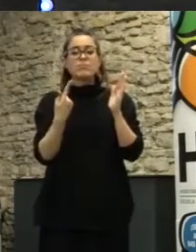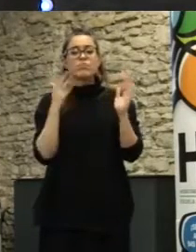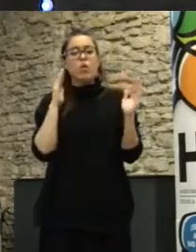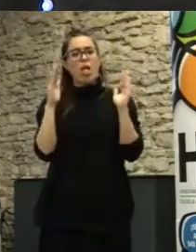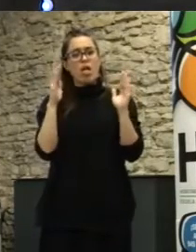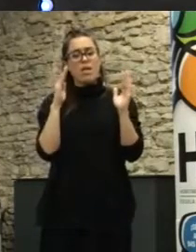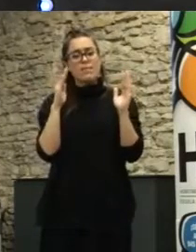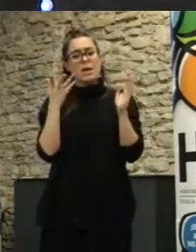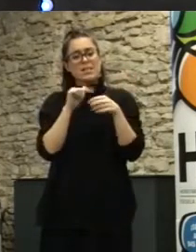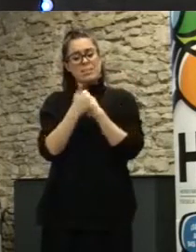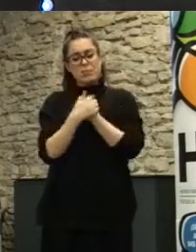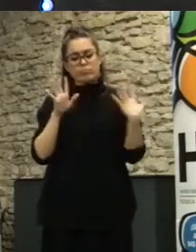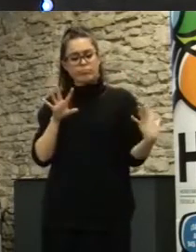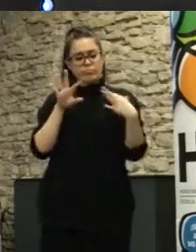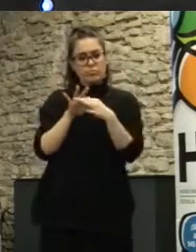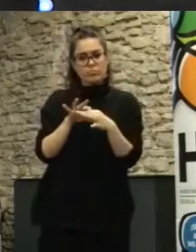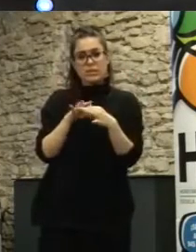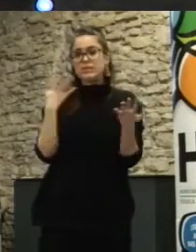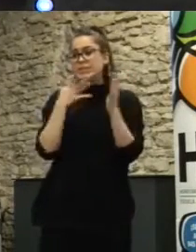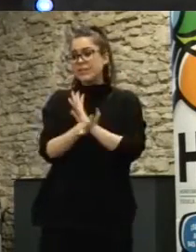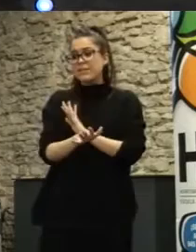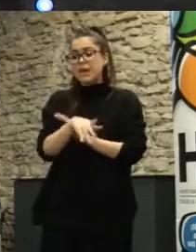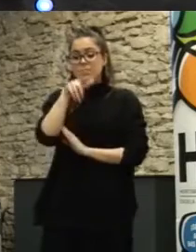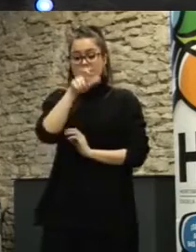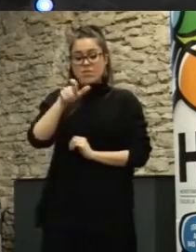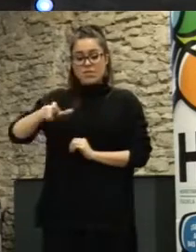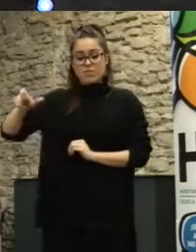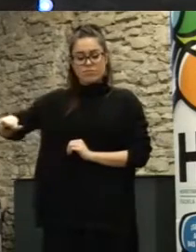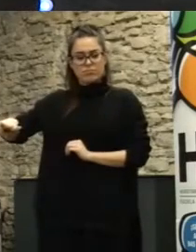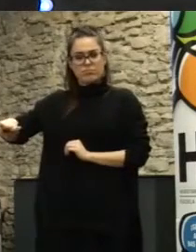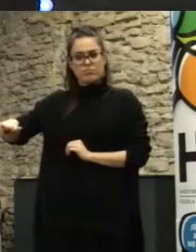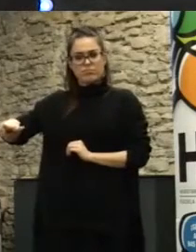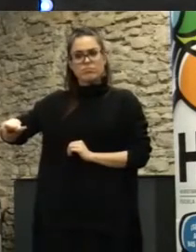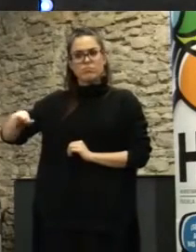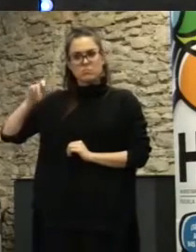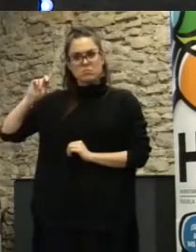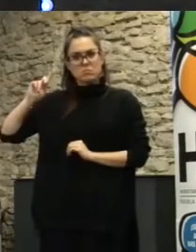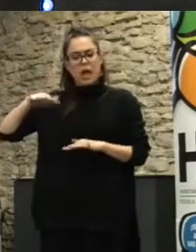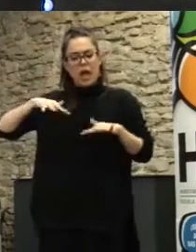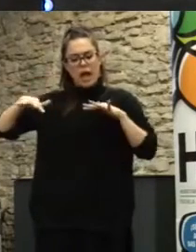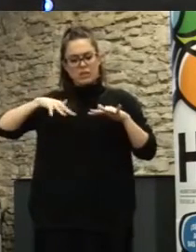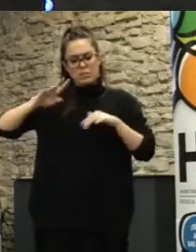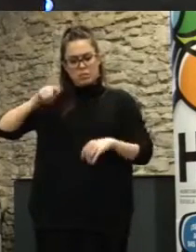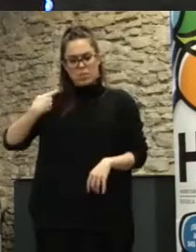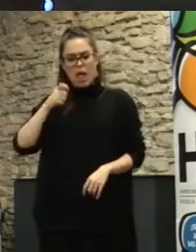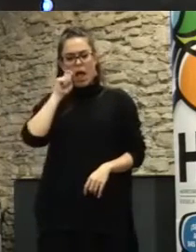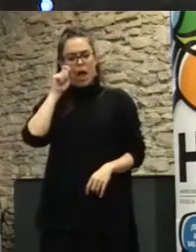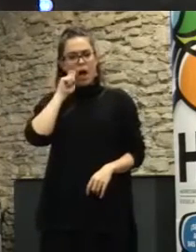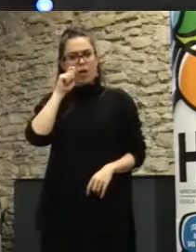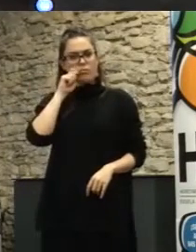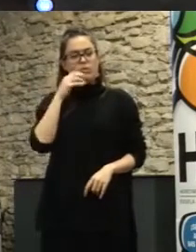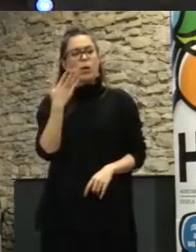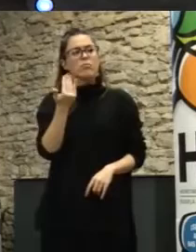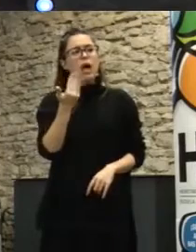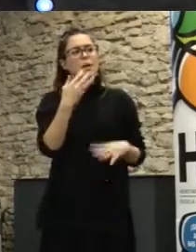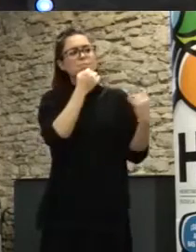que los ciudadanos activos empiecen a auditar a pedir la rendición de cuentas a las